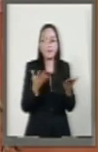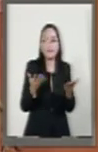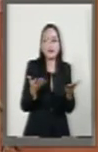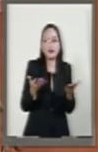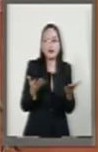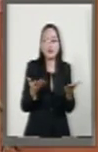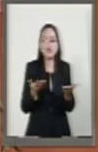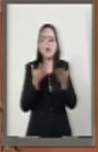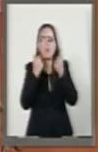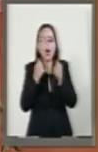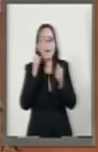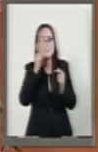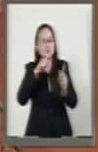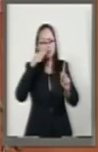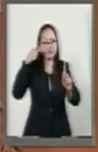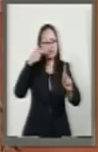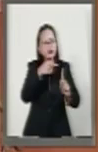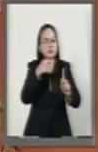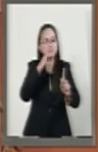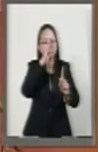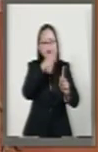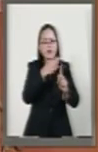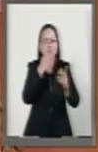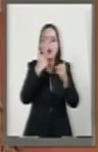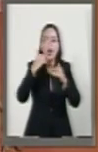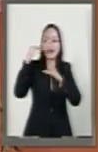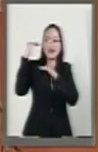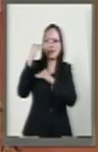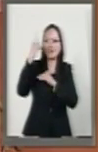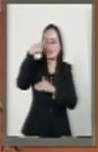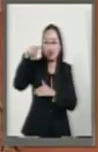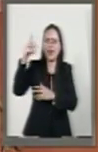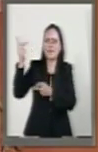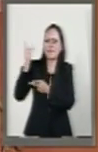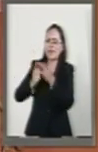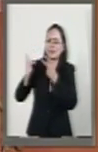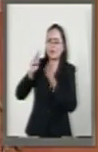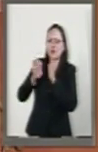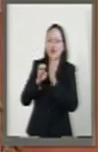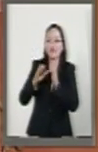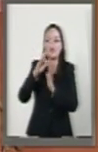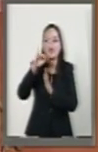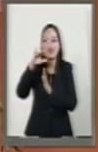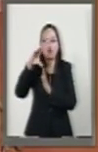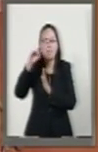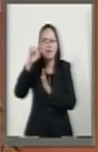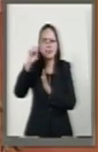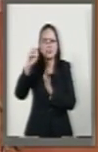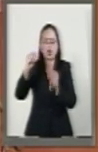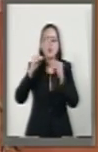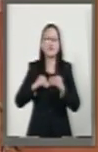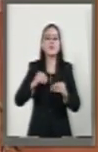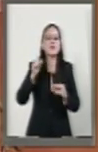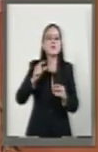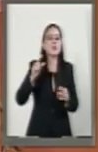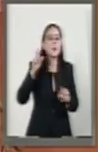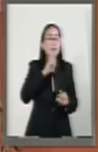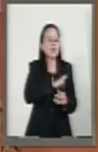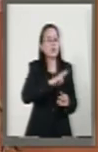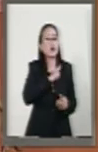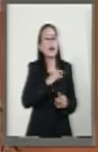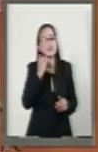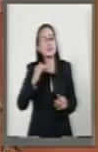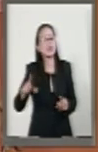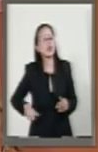límite para contraerse, como son los fideicomisos, las sanciones públicas, privadas y los